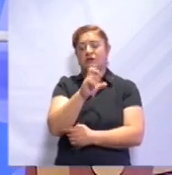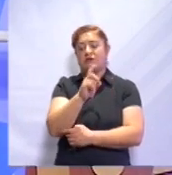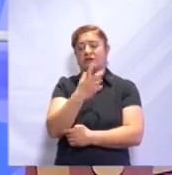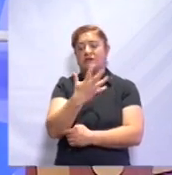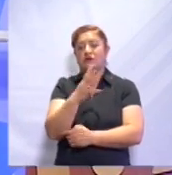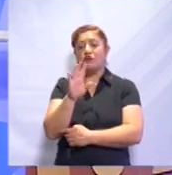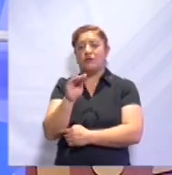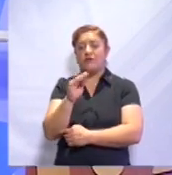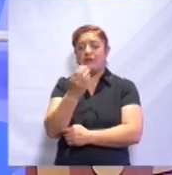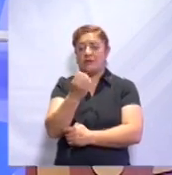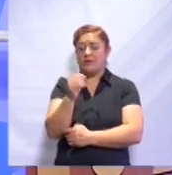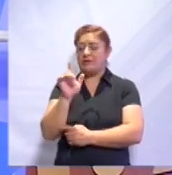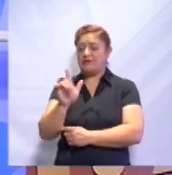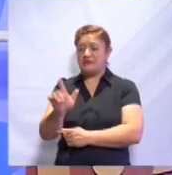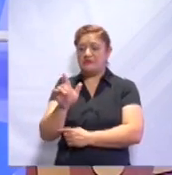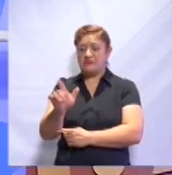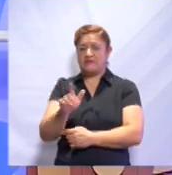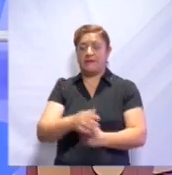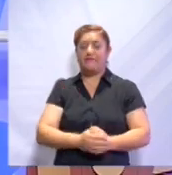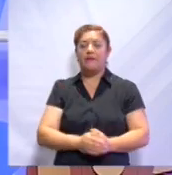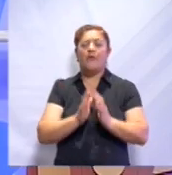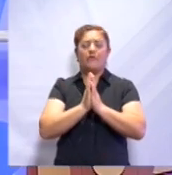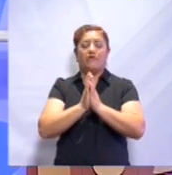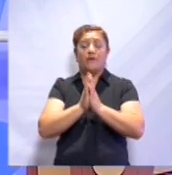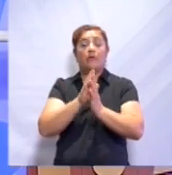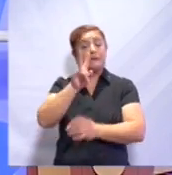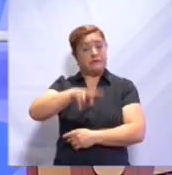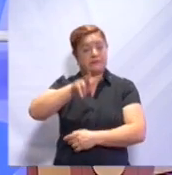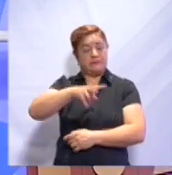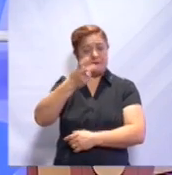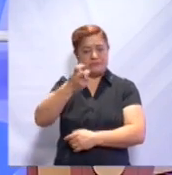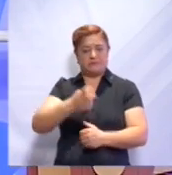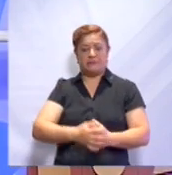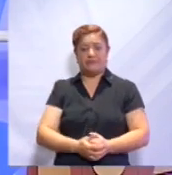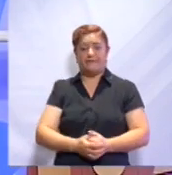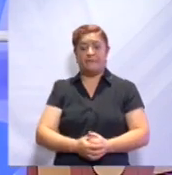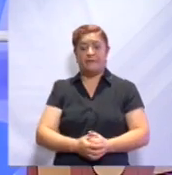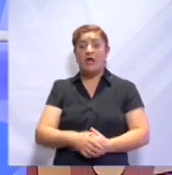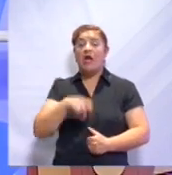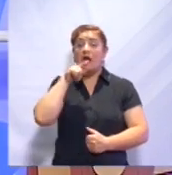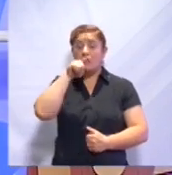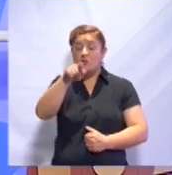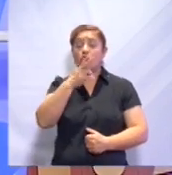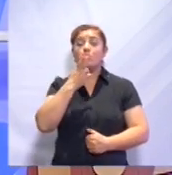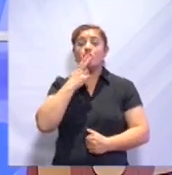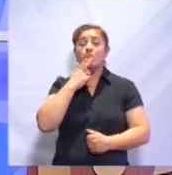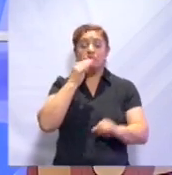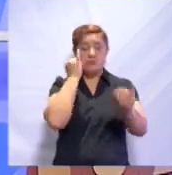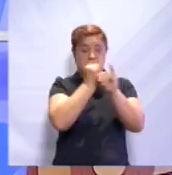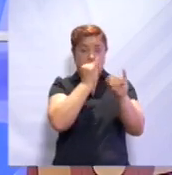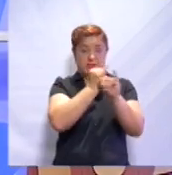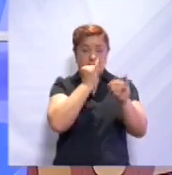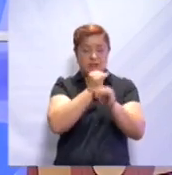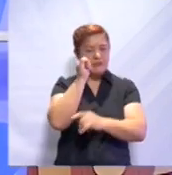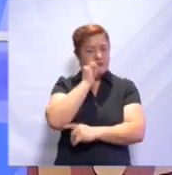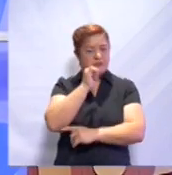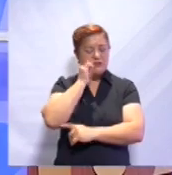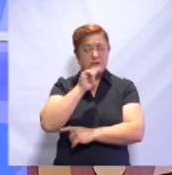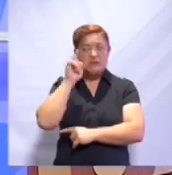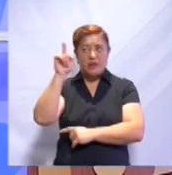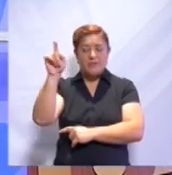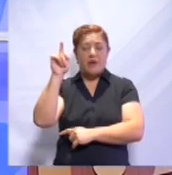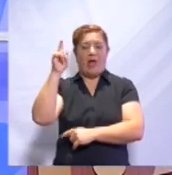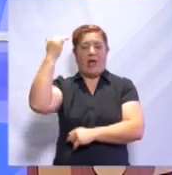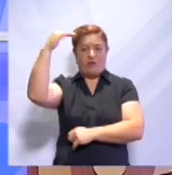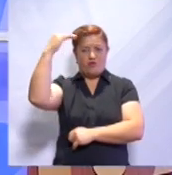-9917. Por favor, y esto es muy en serio. El uso y acceso de las redes sociales siempre bajo